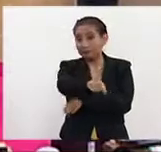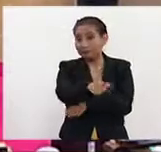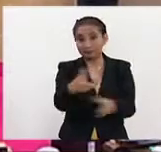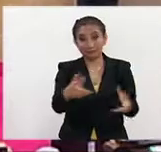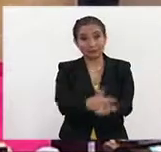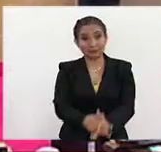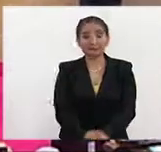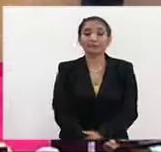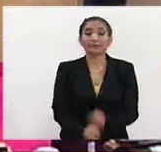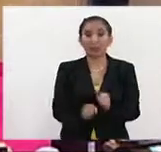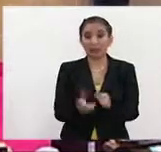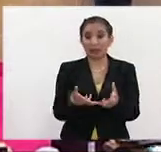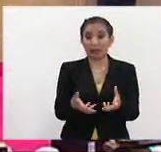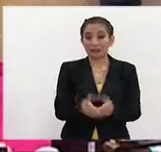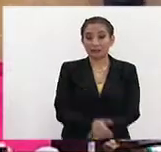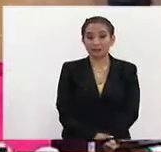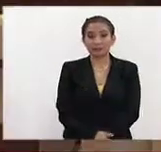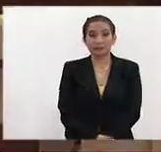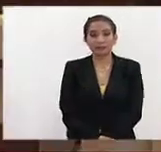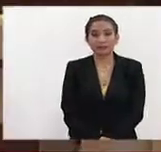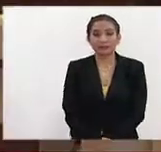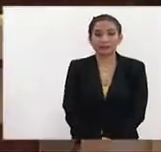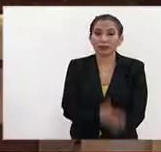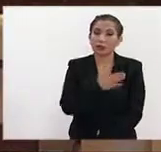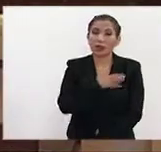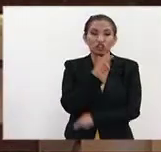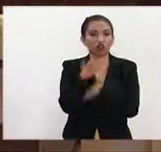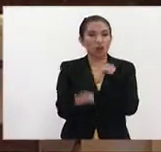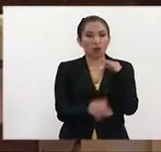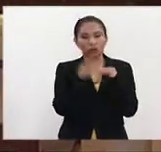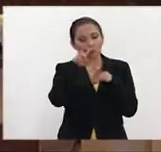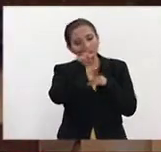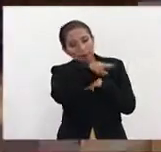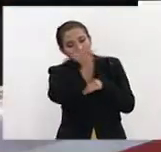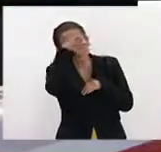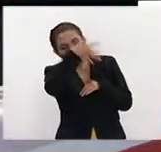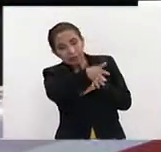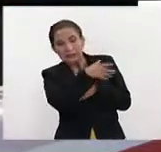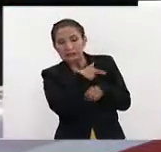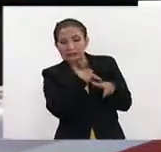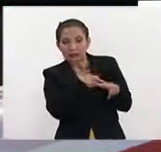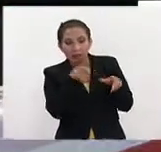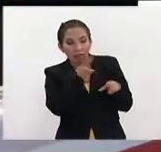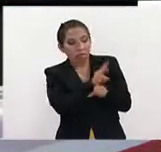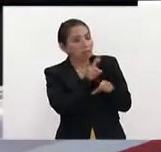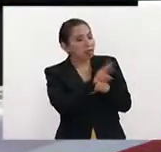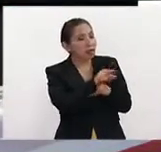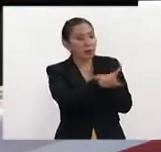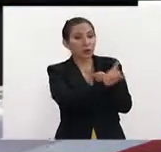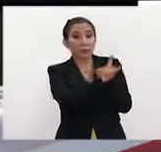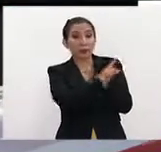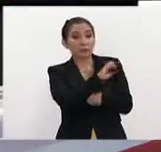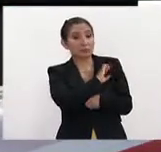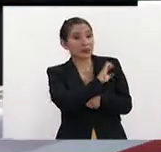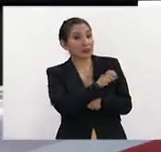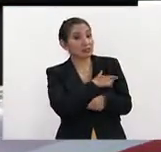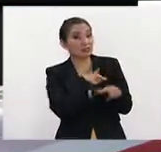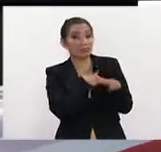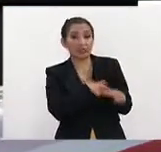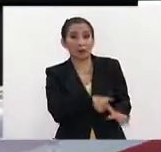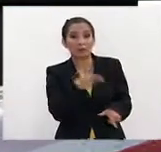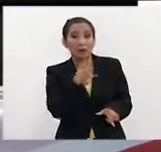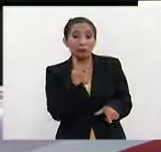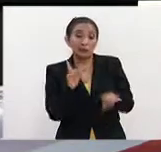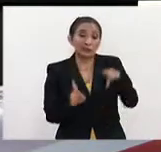confrontaciones físicas en la calle. Pues bueno, todos estos sesionarios, por supuesto, mantienen la crisis allá en España, pero sobre todo no